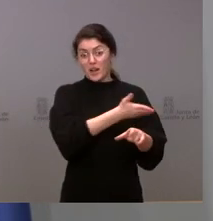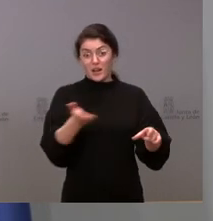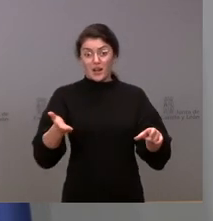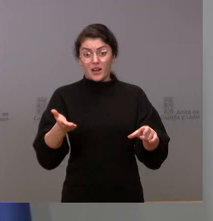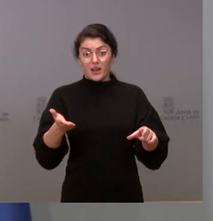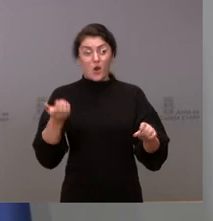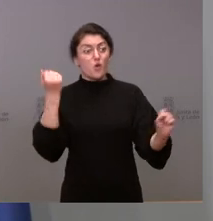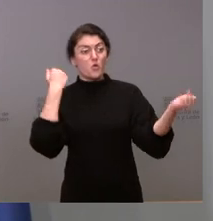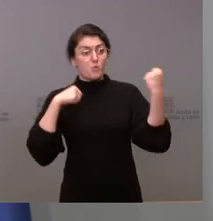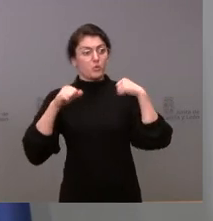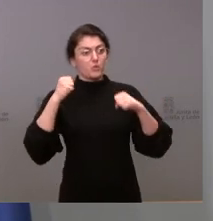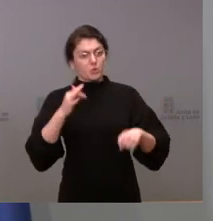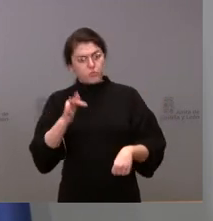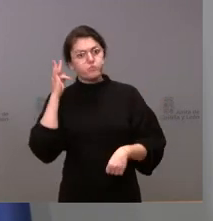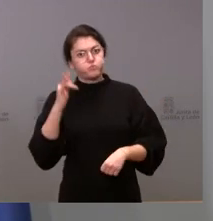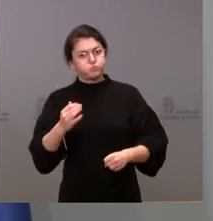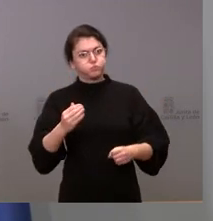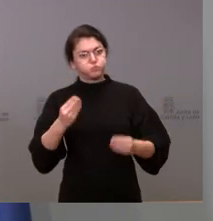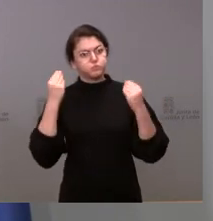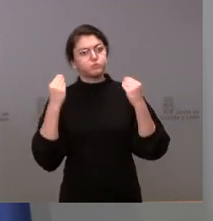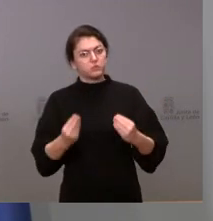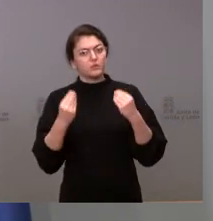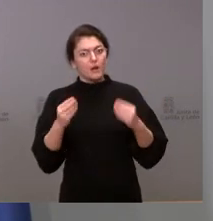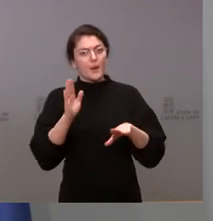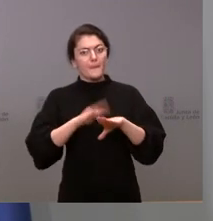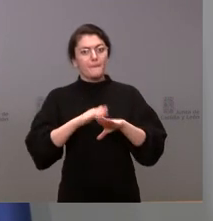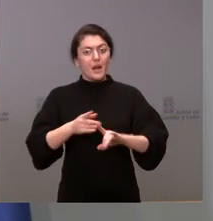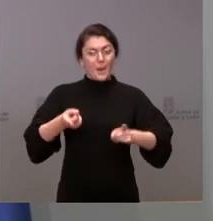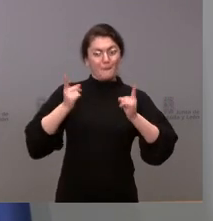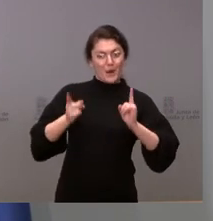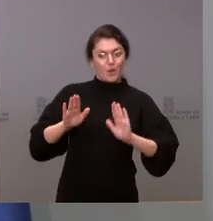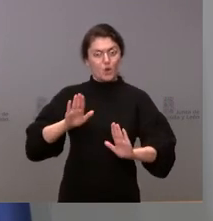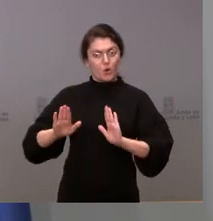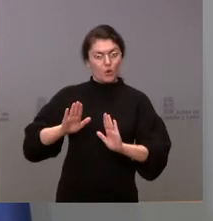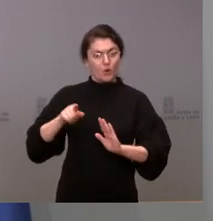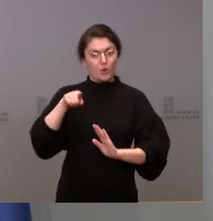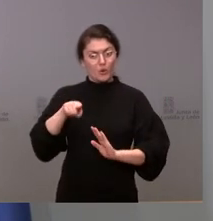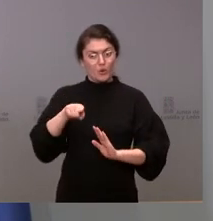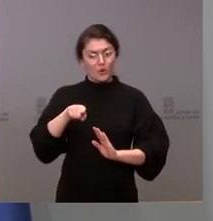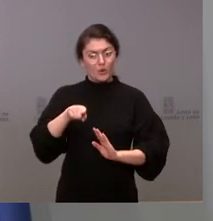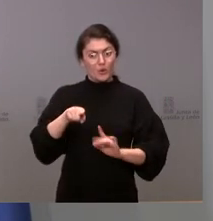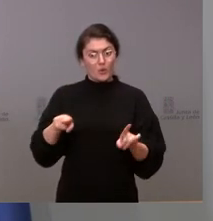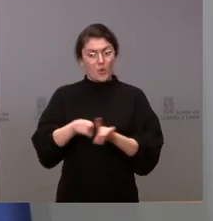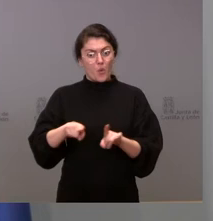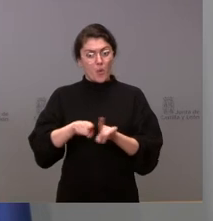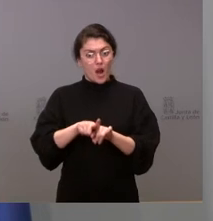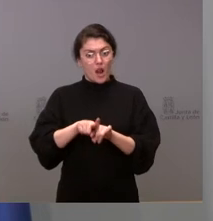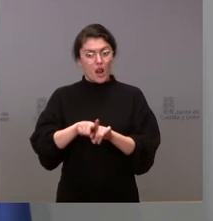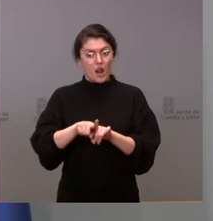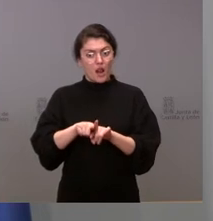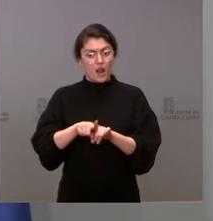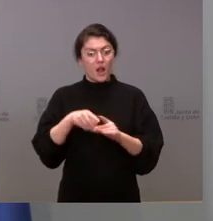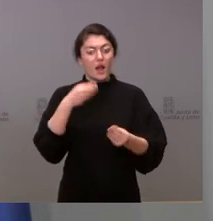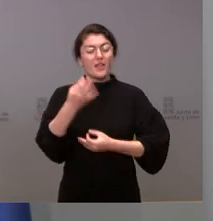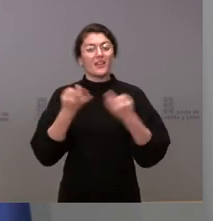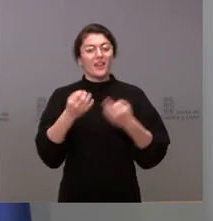muy notable en esta medida de prevención y de precaución son los mismos también que han alcanzado dosis y ratios